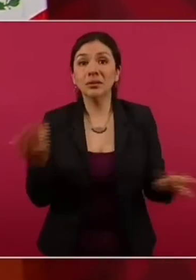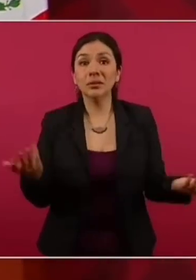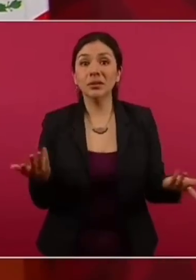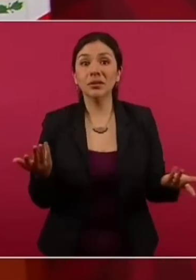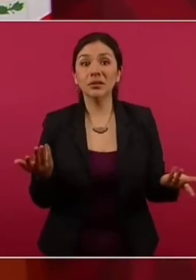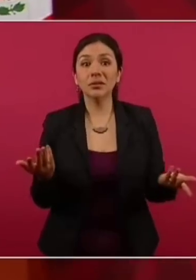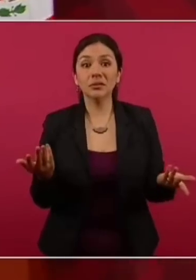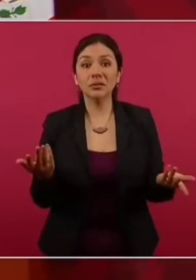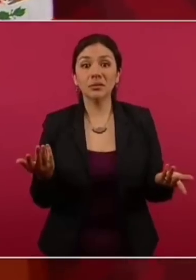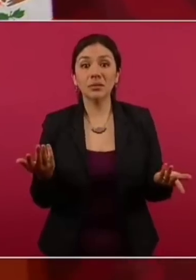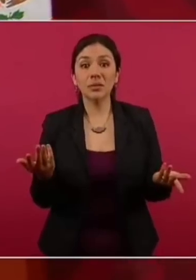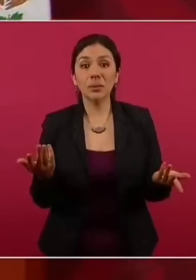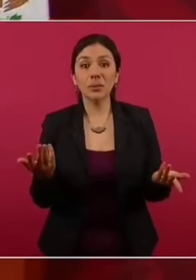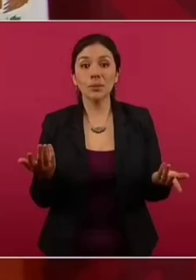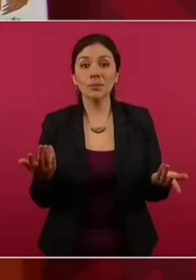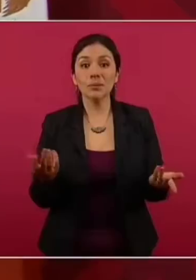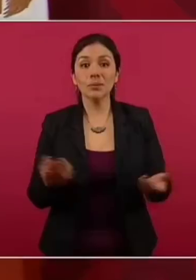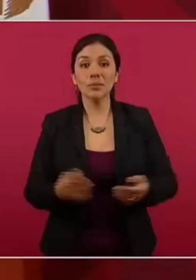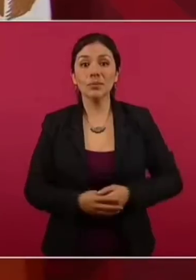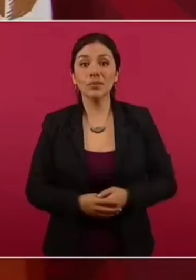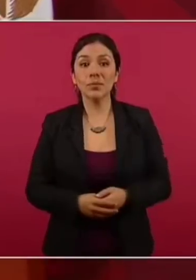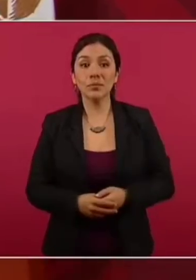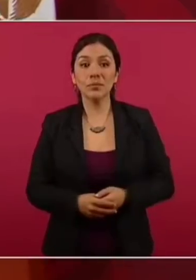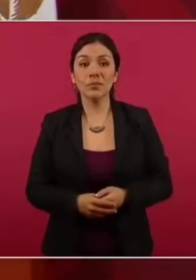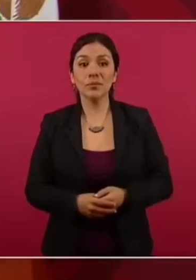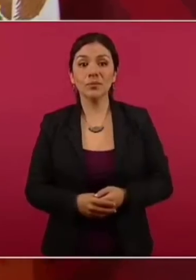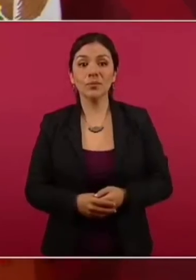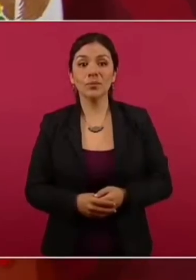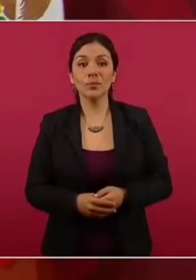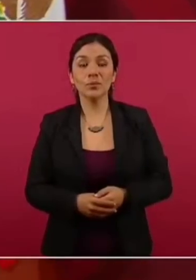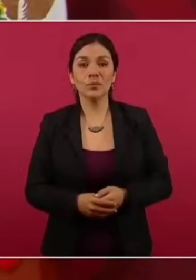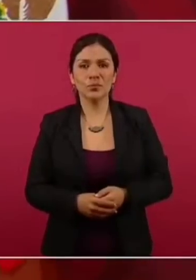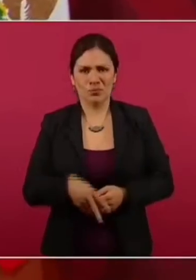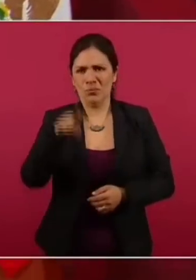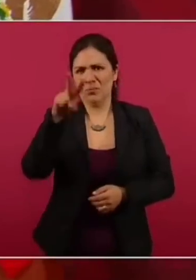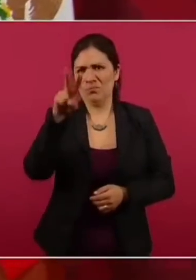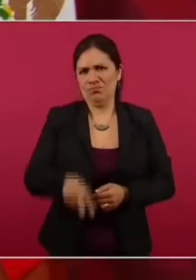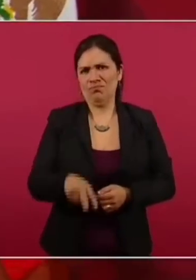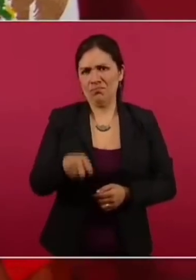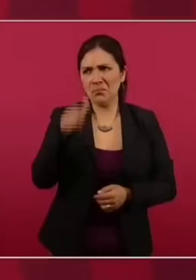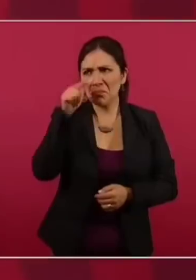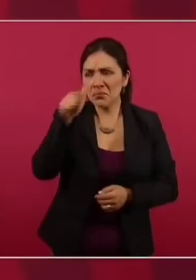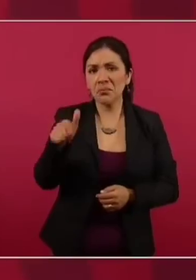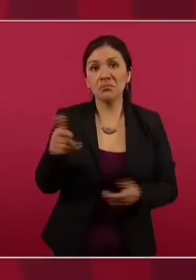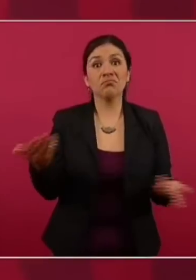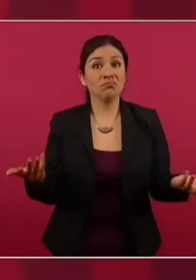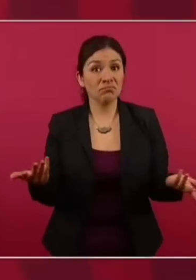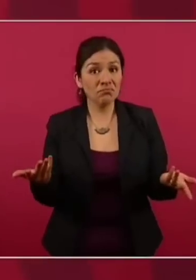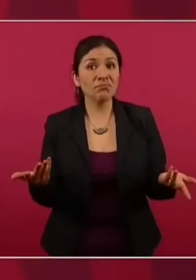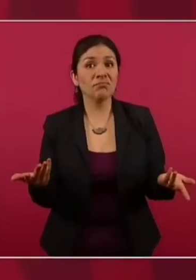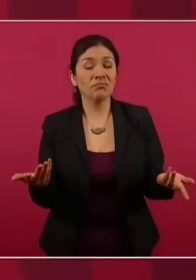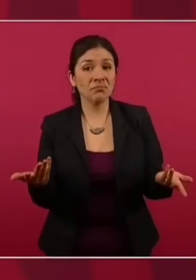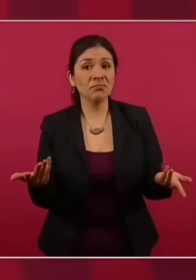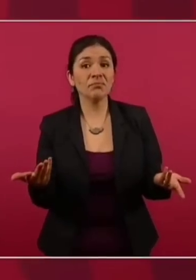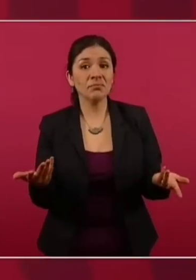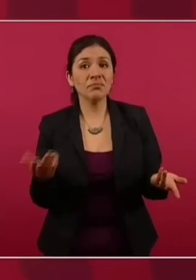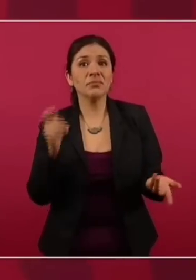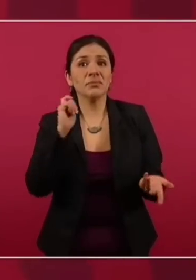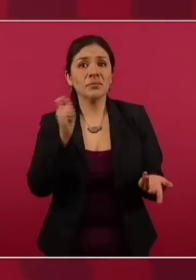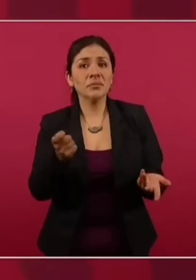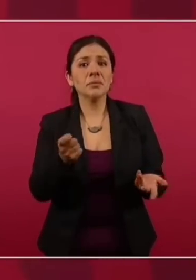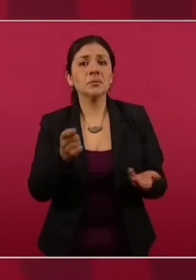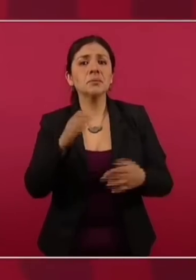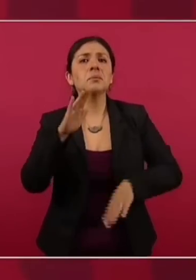Es evidente que se